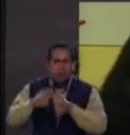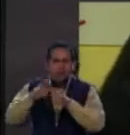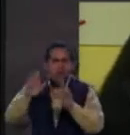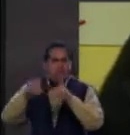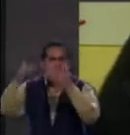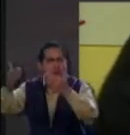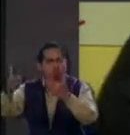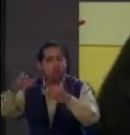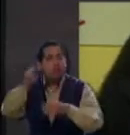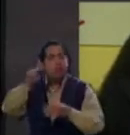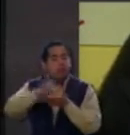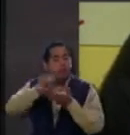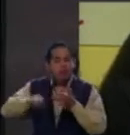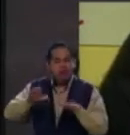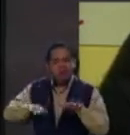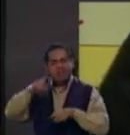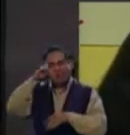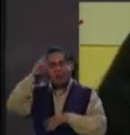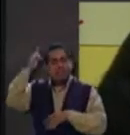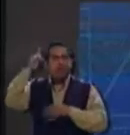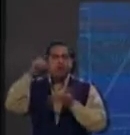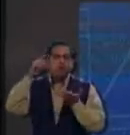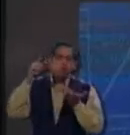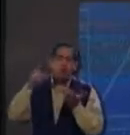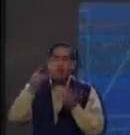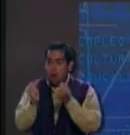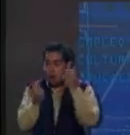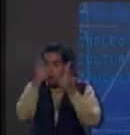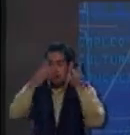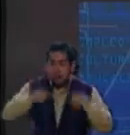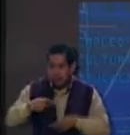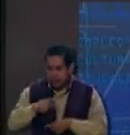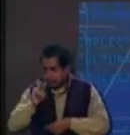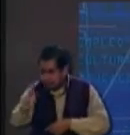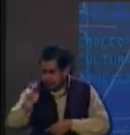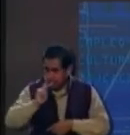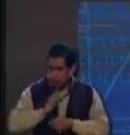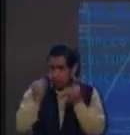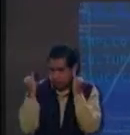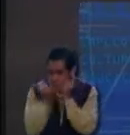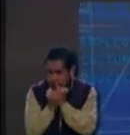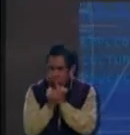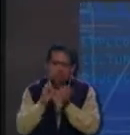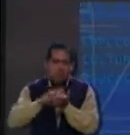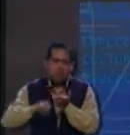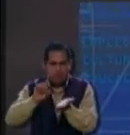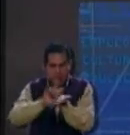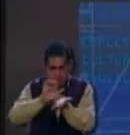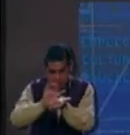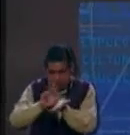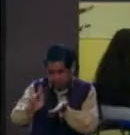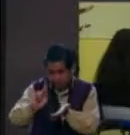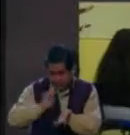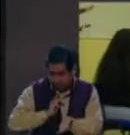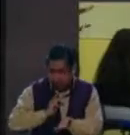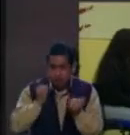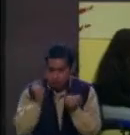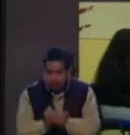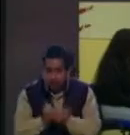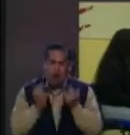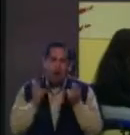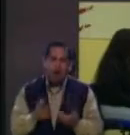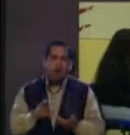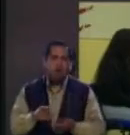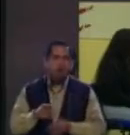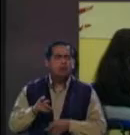¿no? Y a veces es más fácil cuando te encuentras con personas con las que compartes algo en común, que en este caso sería la discapacidad, ¿no?